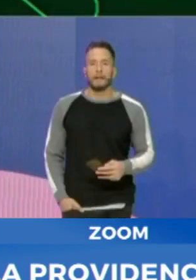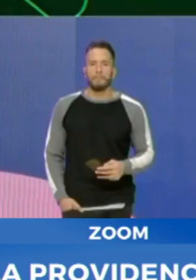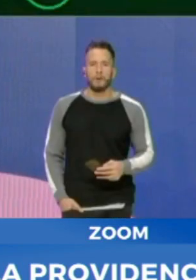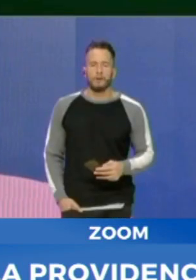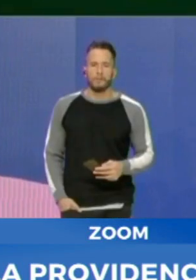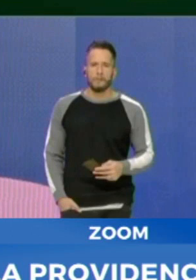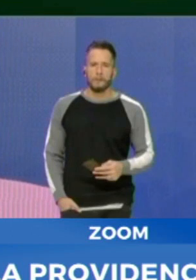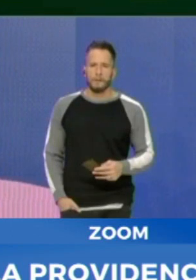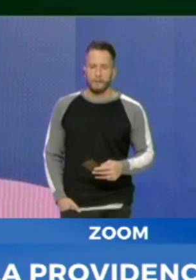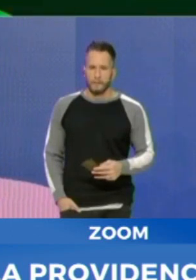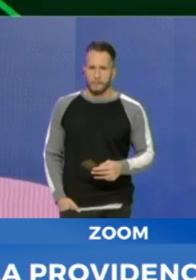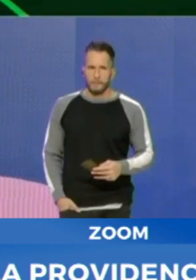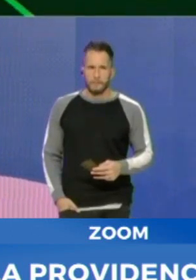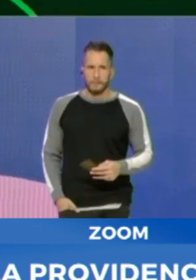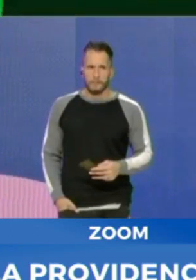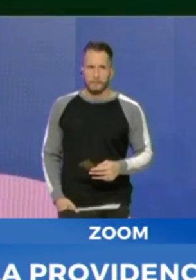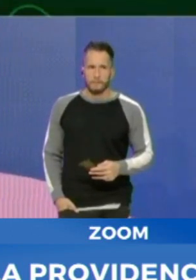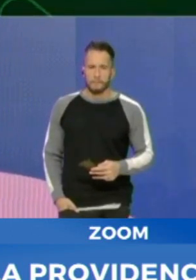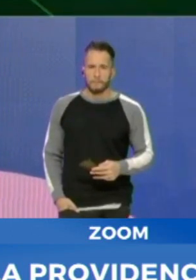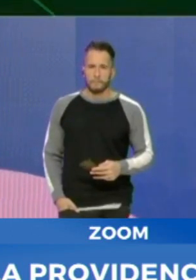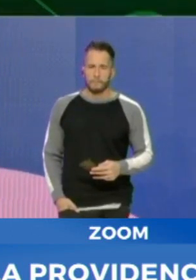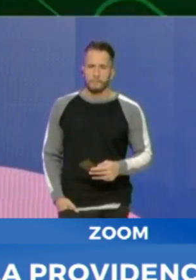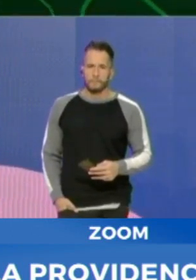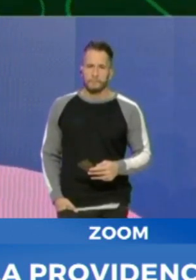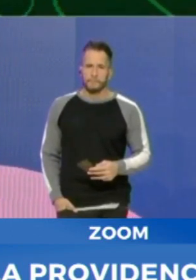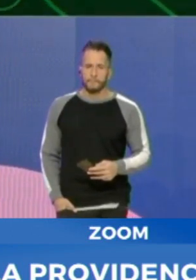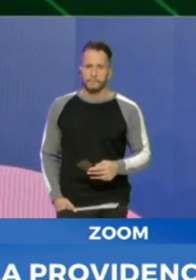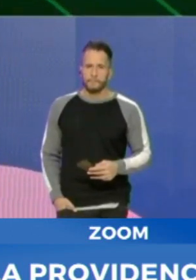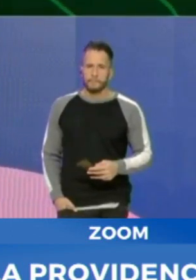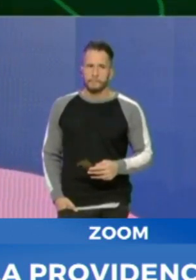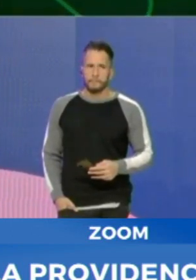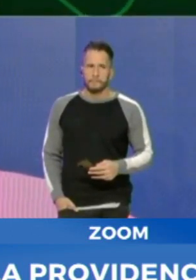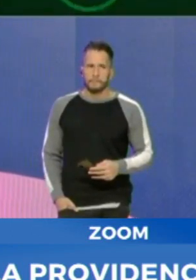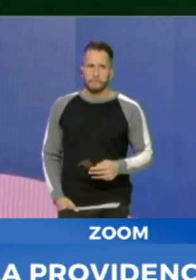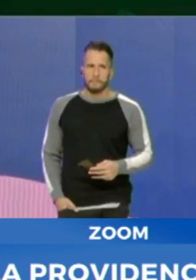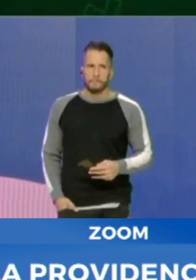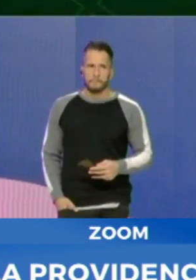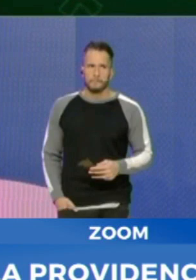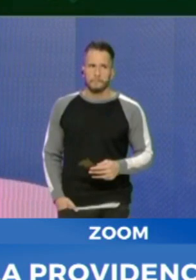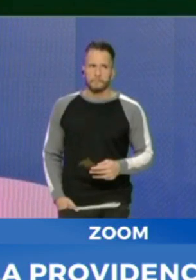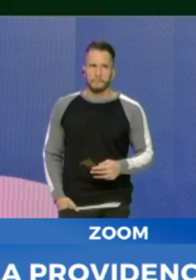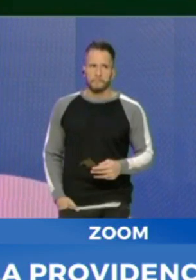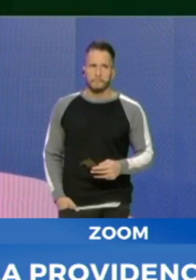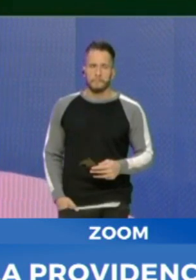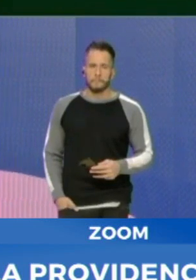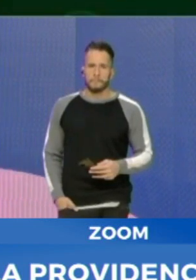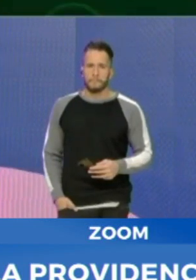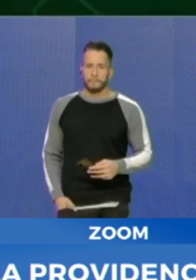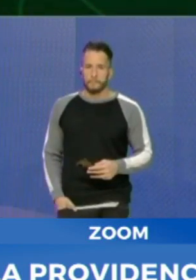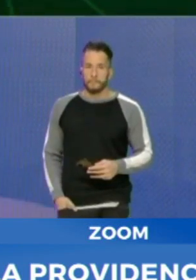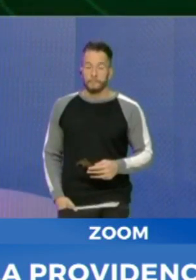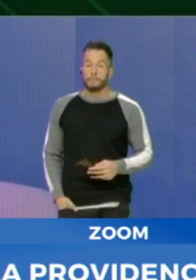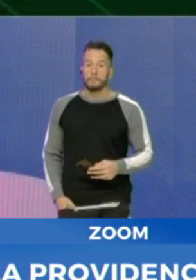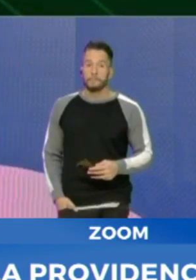todo este tiempo? Sí, mirá, la congregación de las hermanas está en Entre Ríos, está en